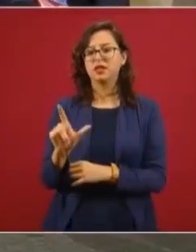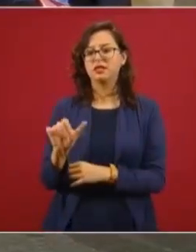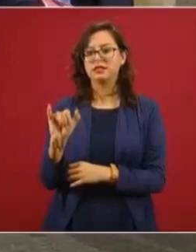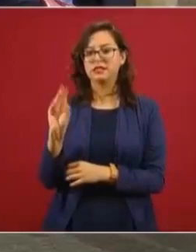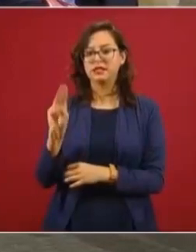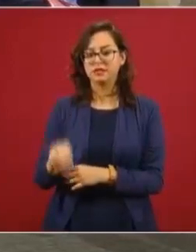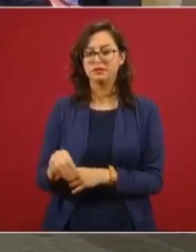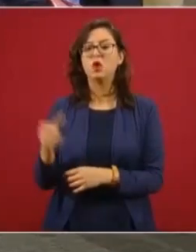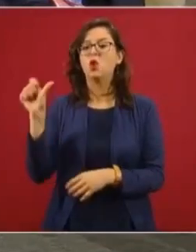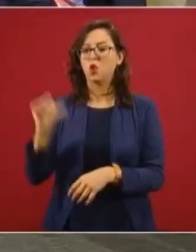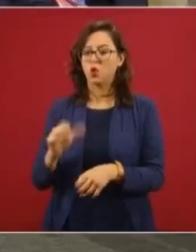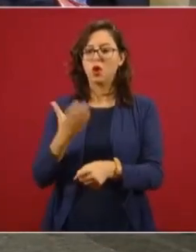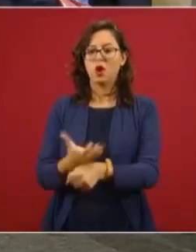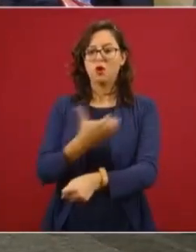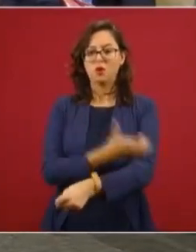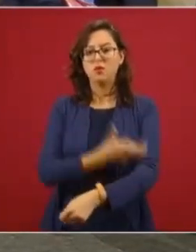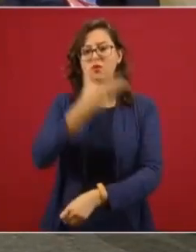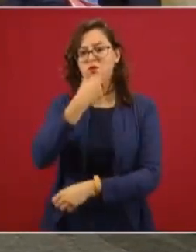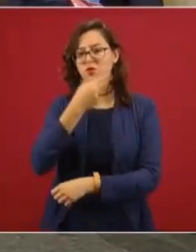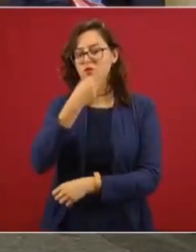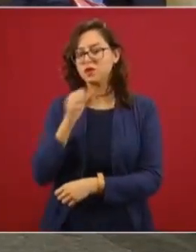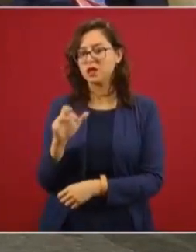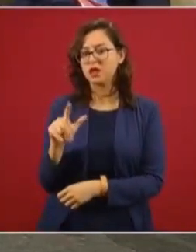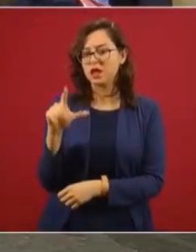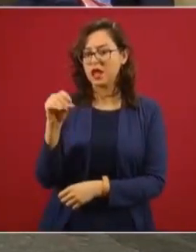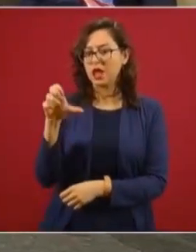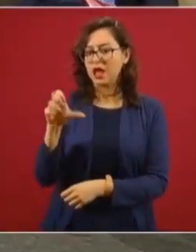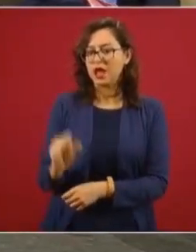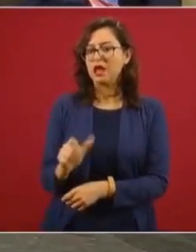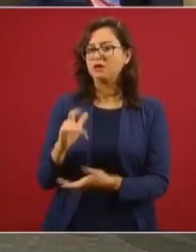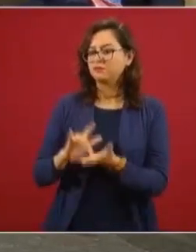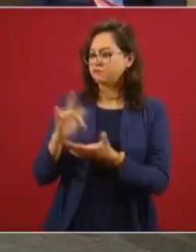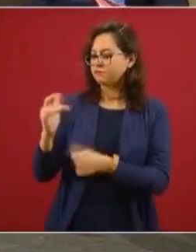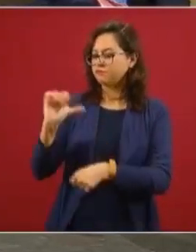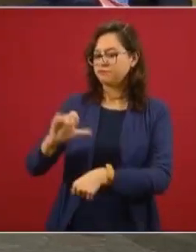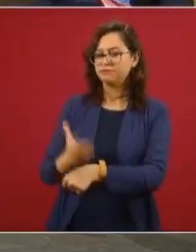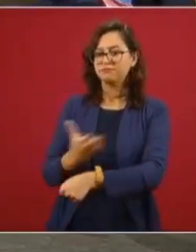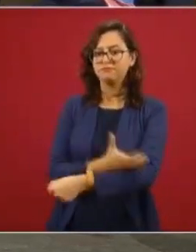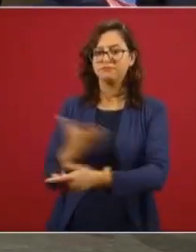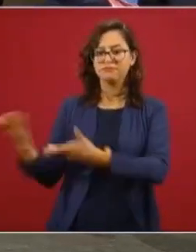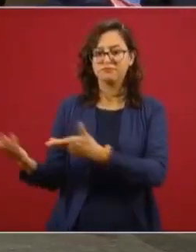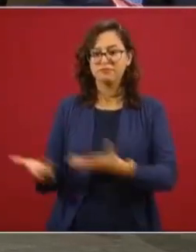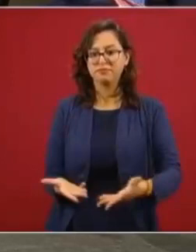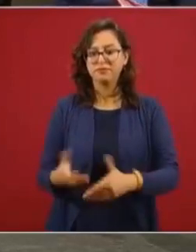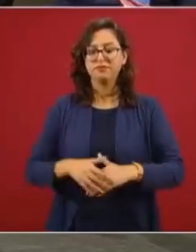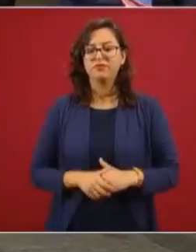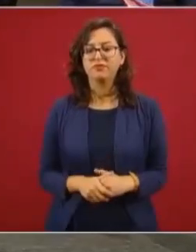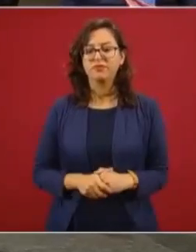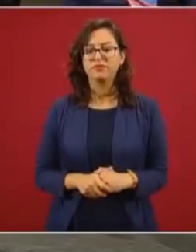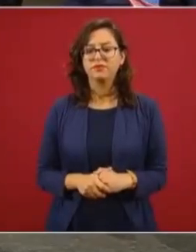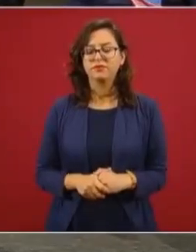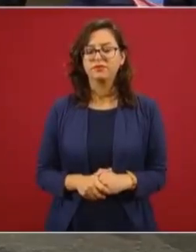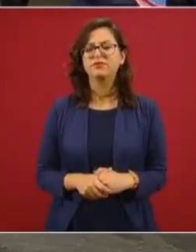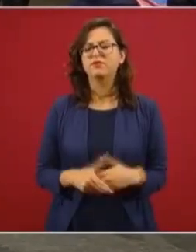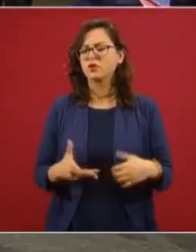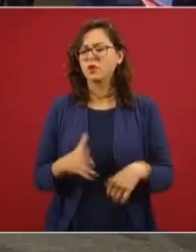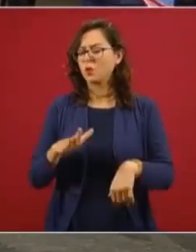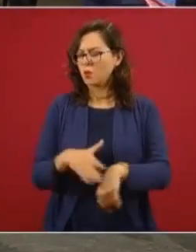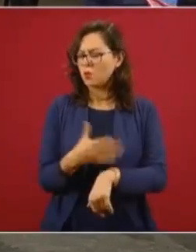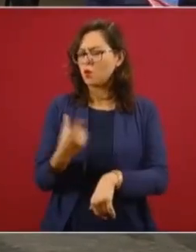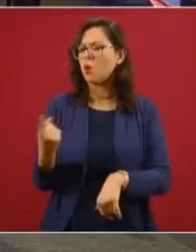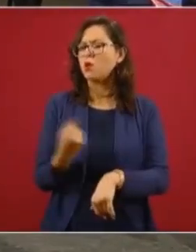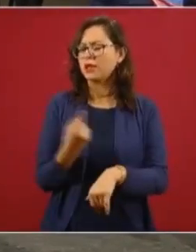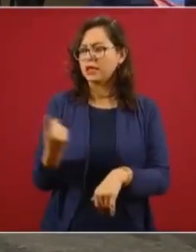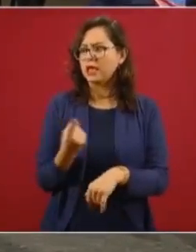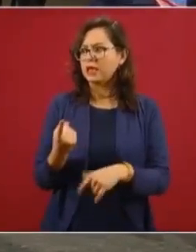Está hoy Carlos Slim con nosotros. Bienvenido, Carlos. Gracias por acompañarnos. Voy a explicar en un momento más por qué es muy destacada la participación de la